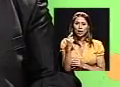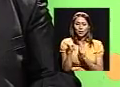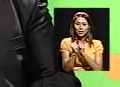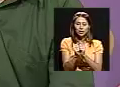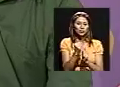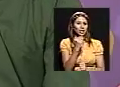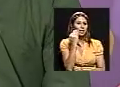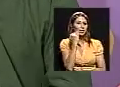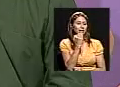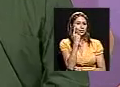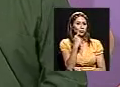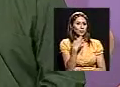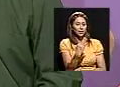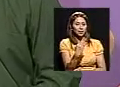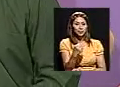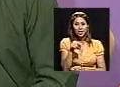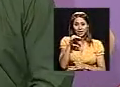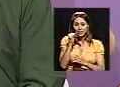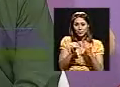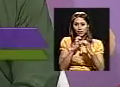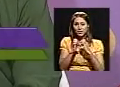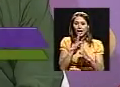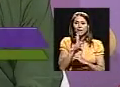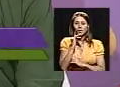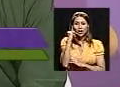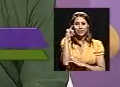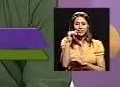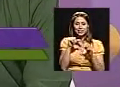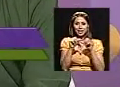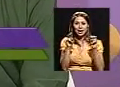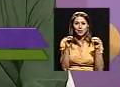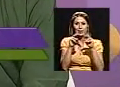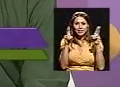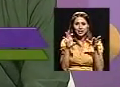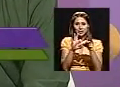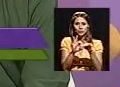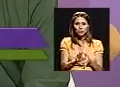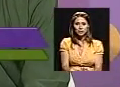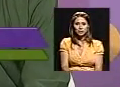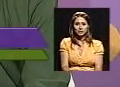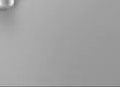invitación. Bien, hasta aquí esta entrevista. Les habló Jafri Quesada. Sigan con más de Nexos.